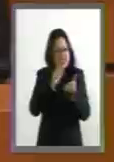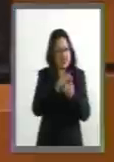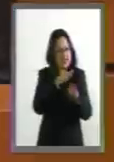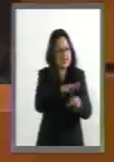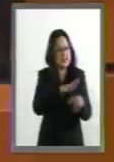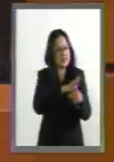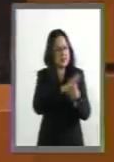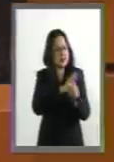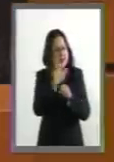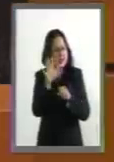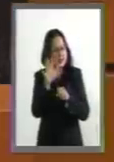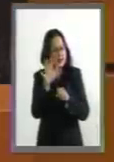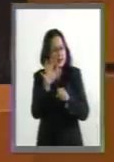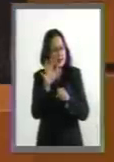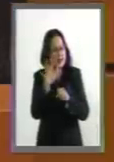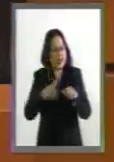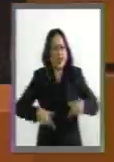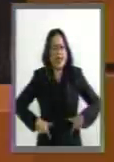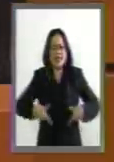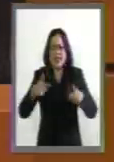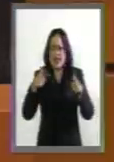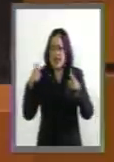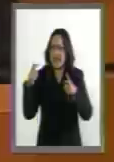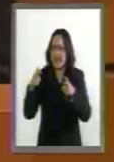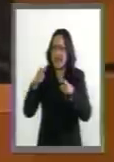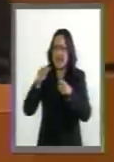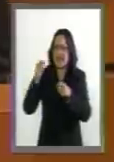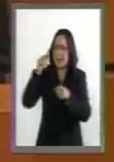armas de fuego y explosivos,